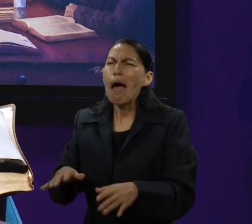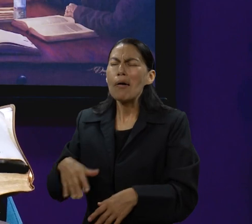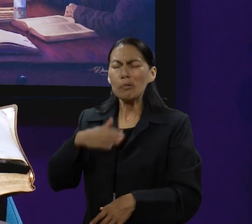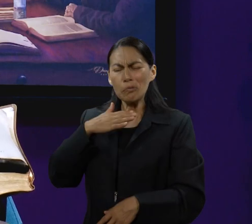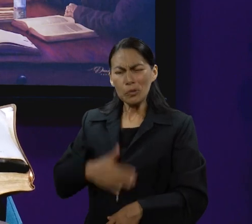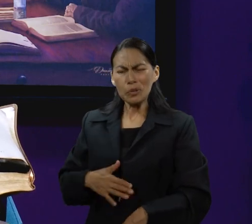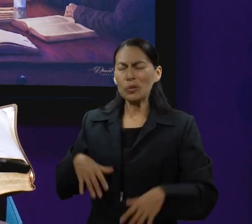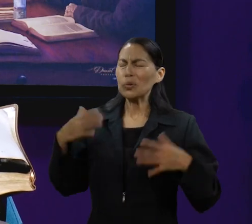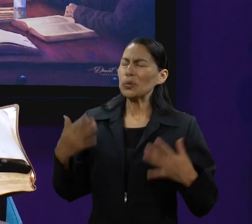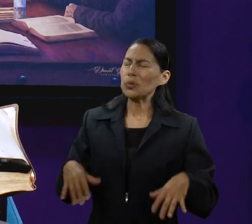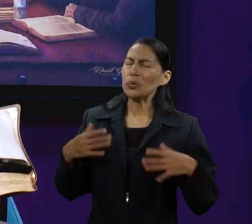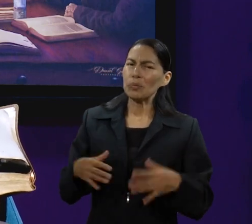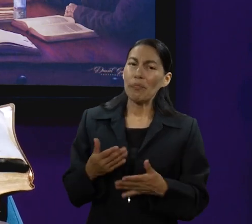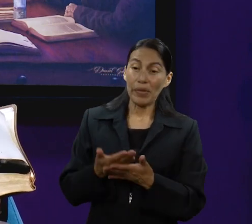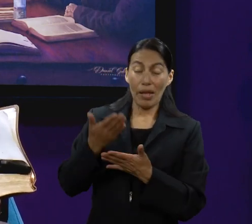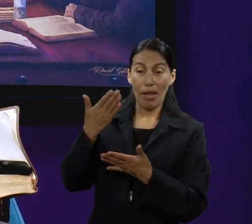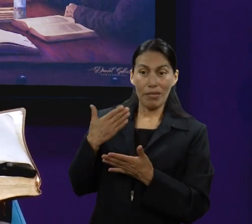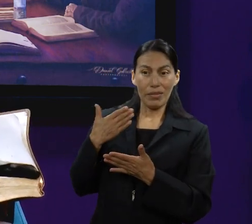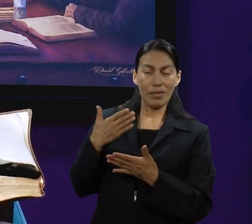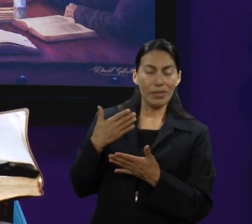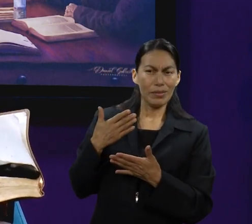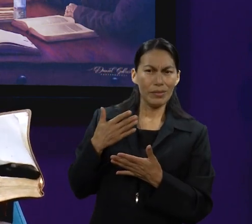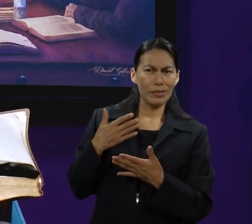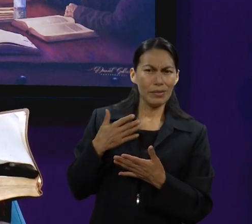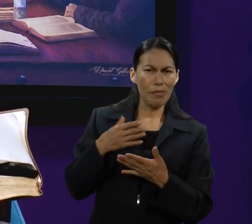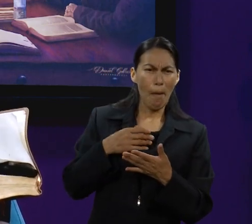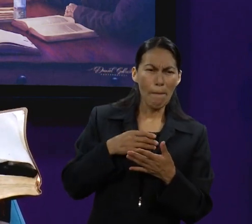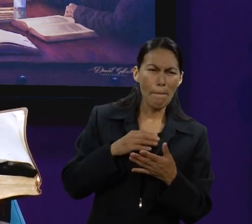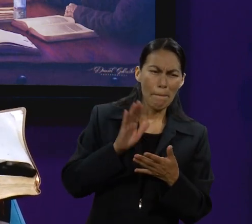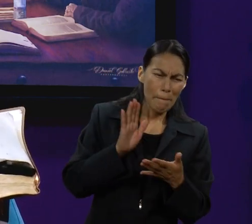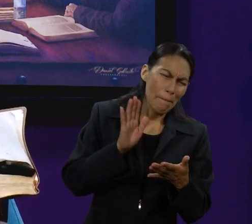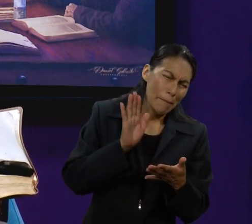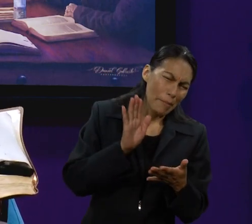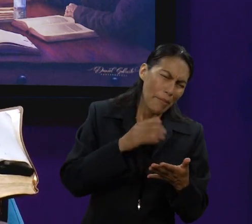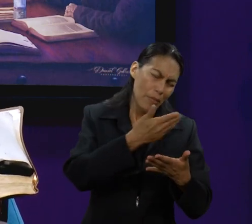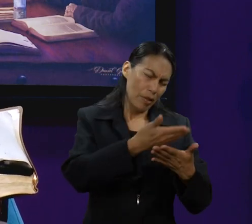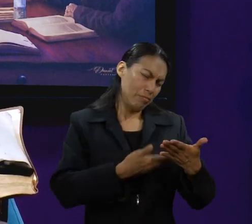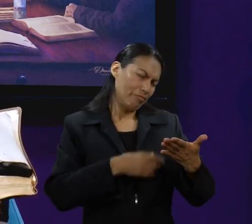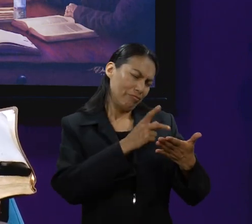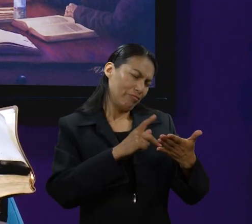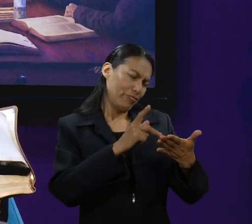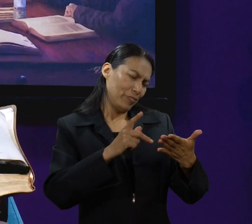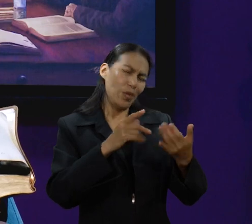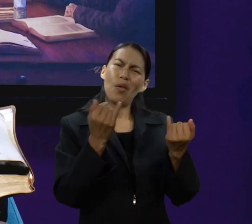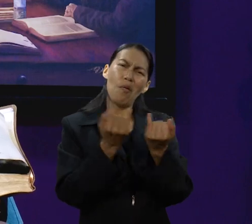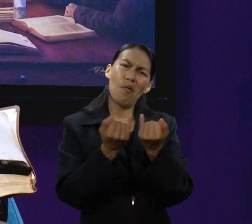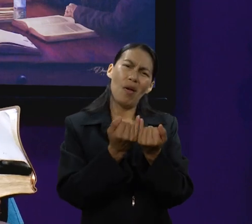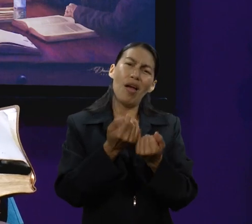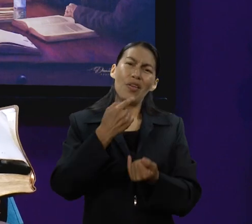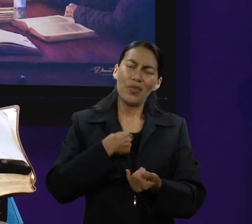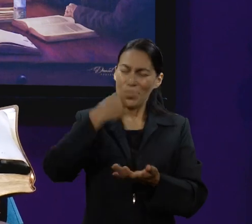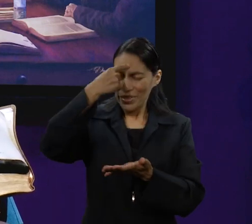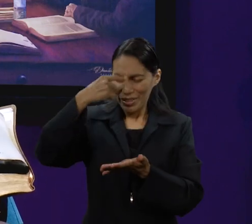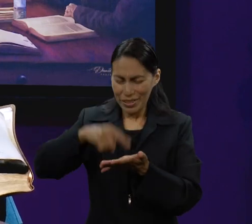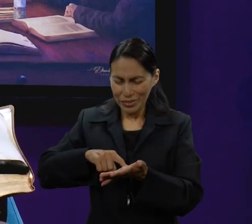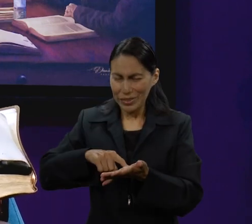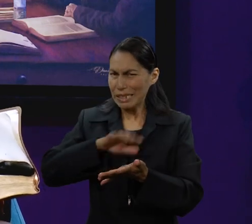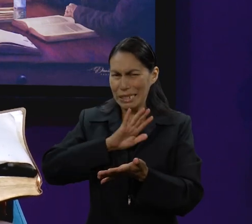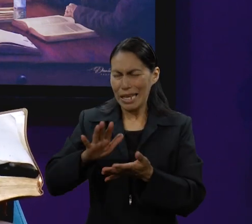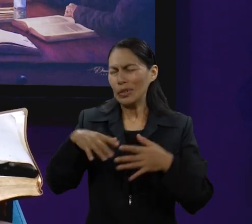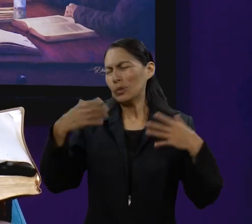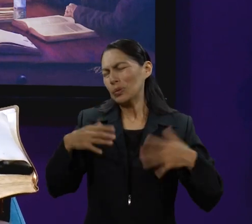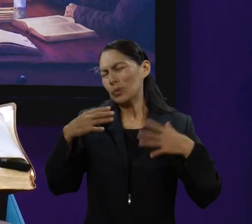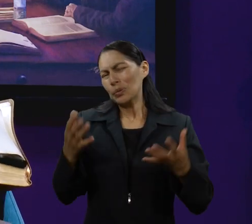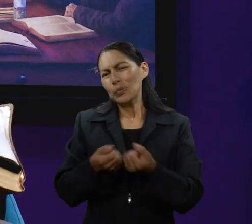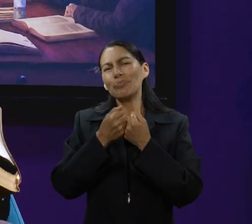no sea por circuncisión. Ahora solamente con creer el pacto que se firmó, se firma en nosotros también. Y esa es una